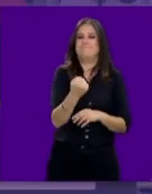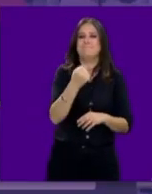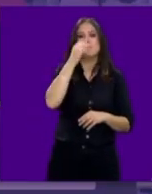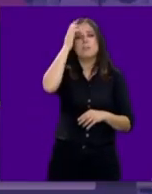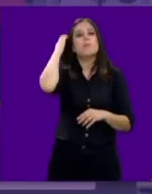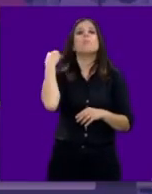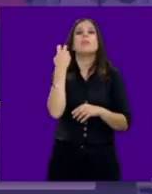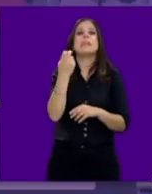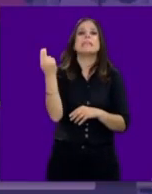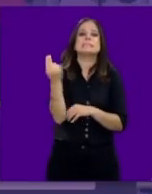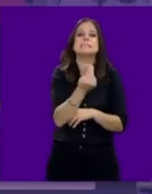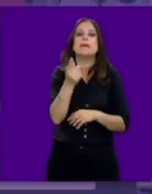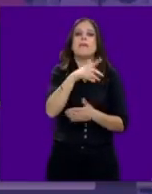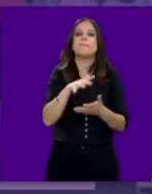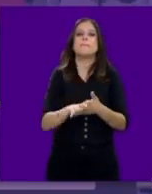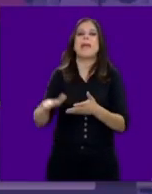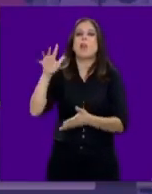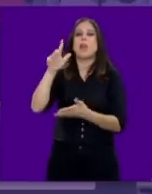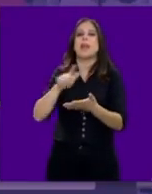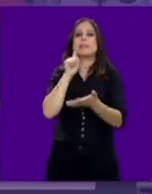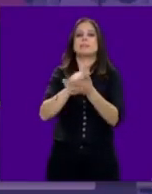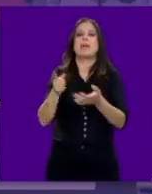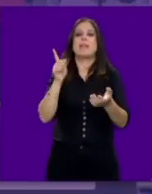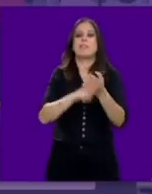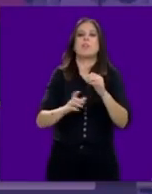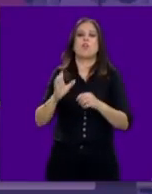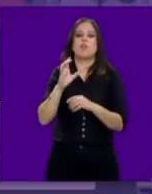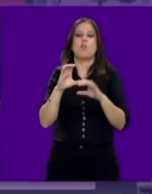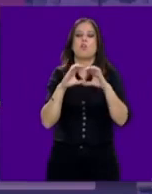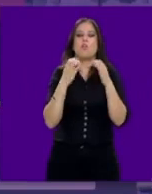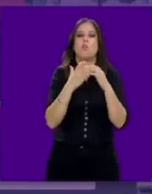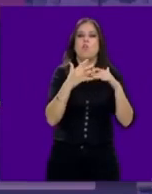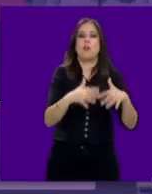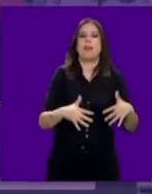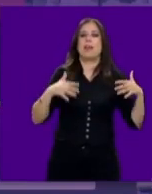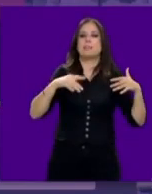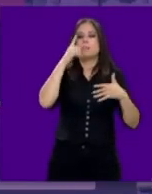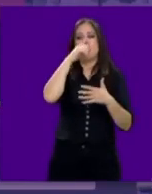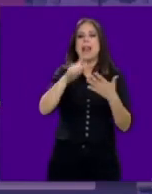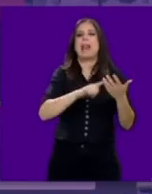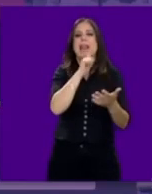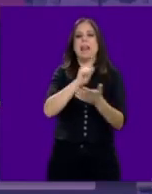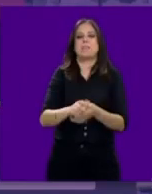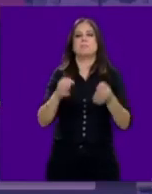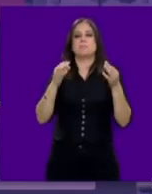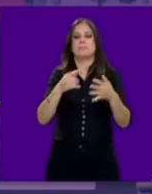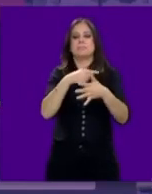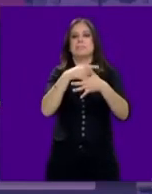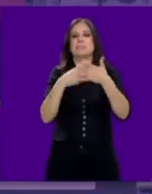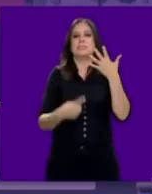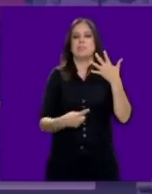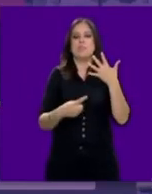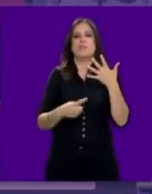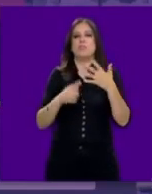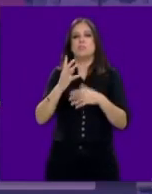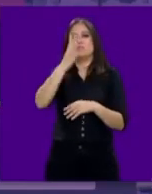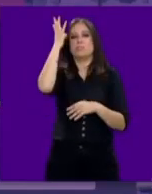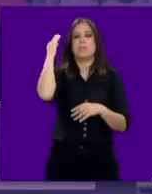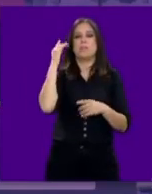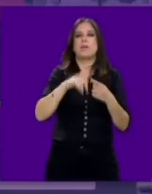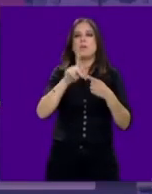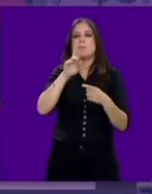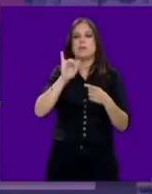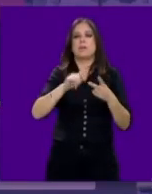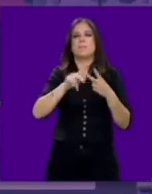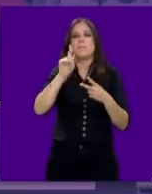necesitamos una mayoría legislativa en el Congreso de la Ciudad de México para hacer ley. Las 5 de Taboada. El PAN, el